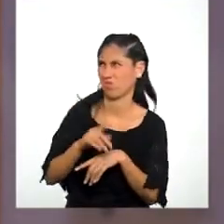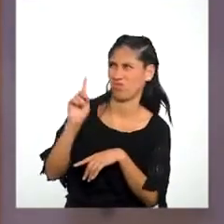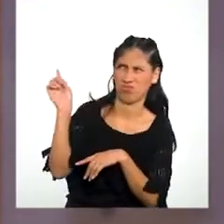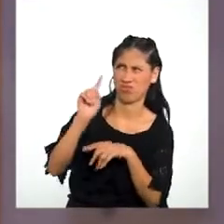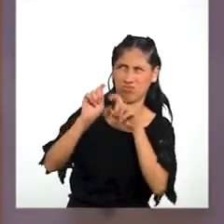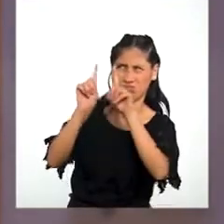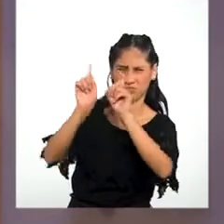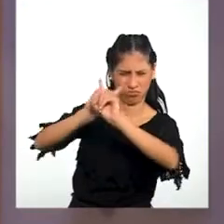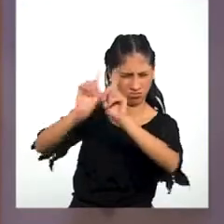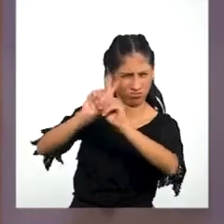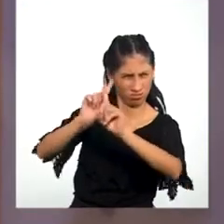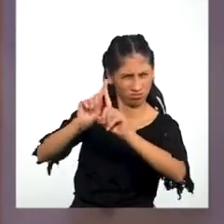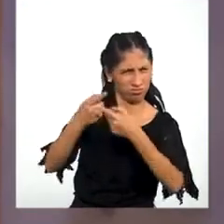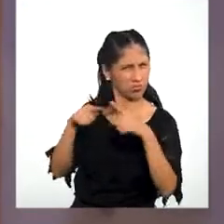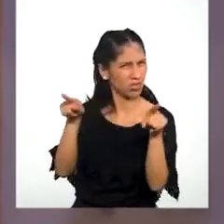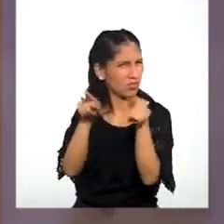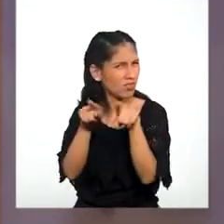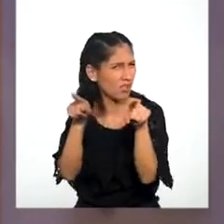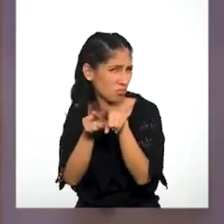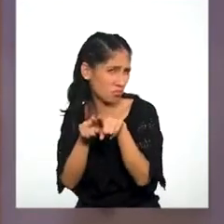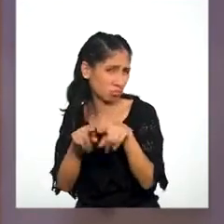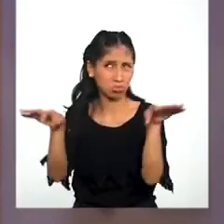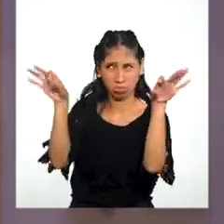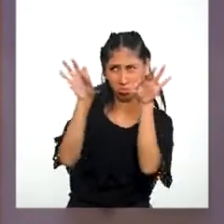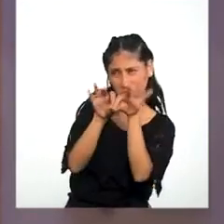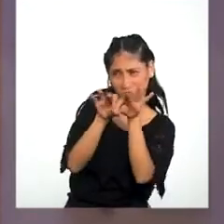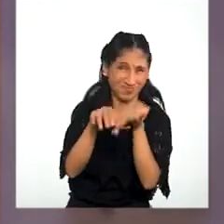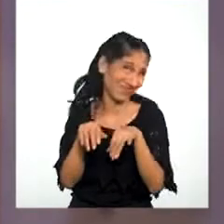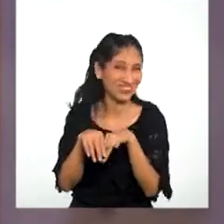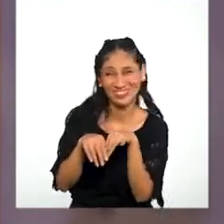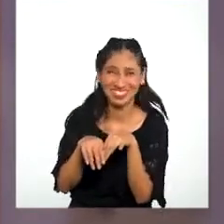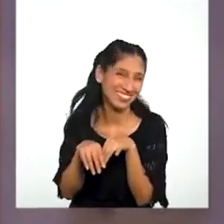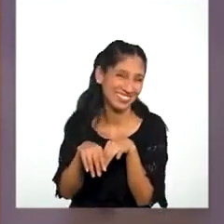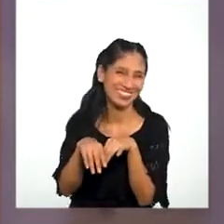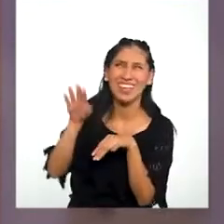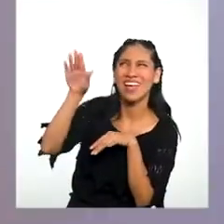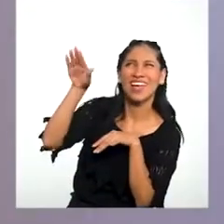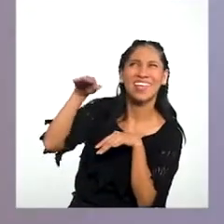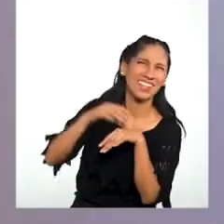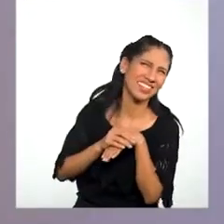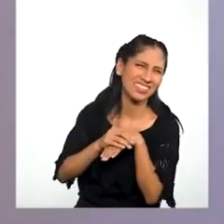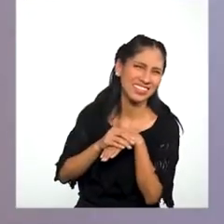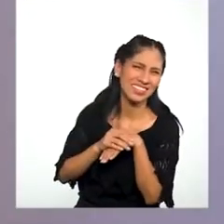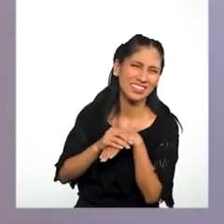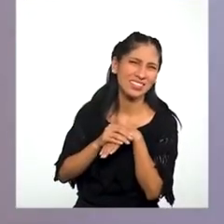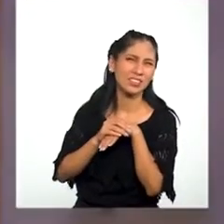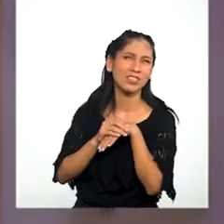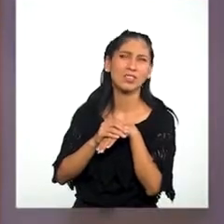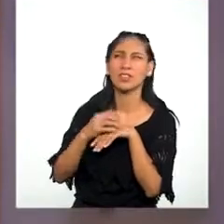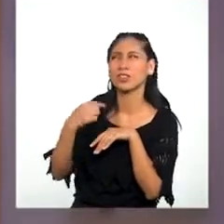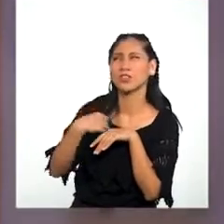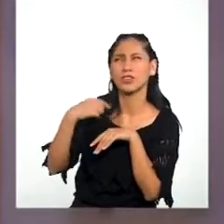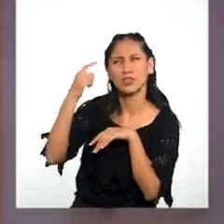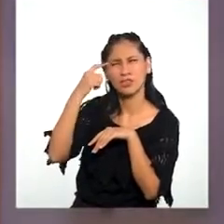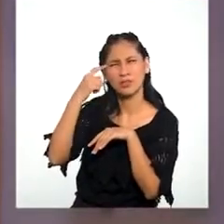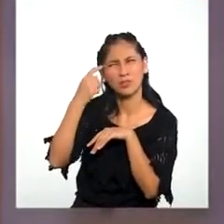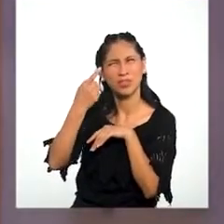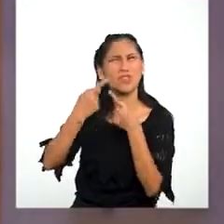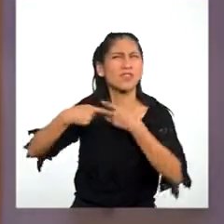Héctor Pero también es muy interesante ¡Jejeje! ¡Héctor! ¿Mmm? Pero no estaba pensando en eso